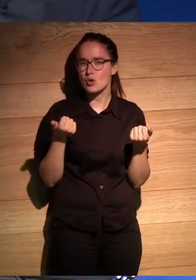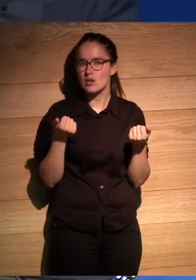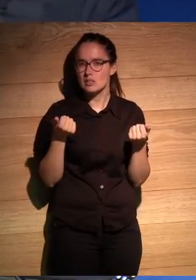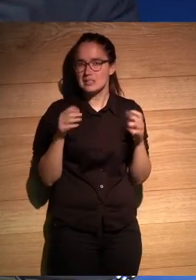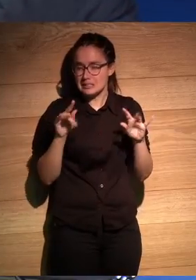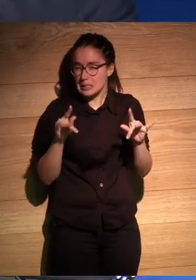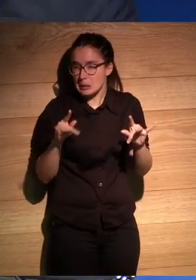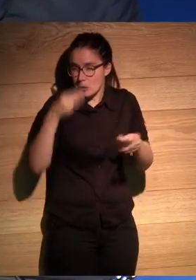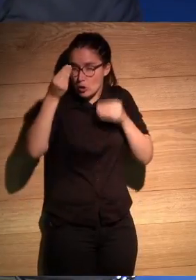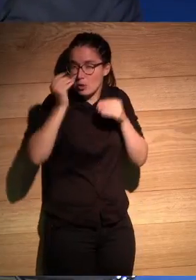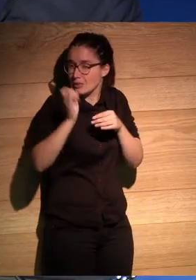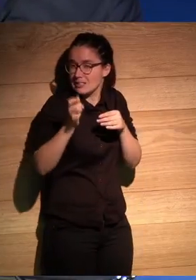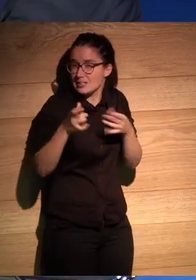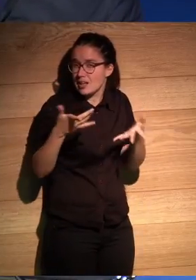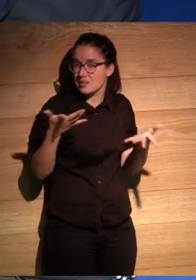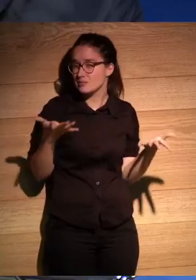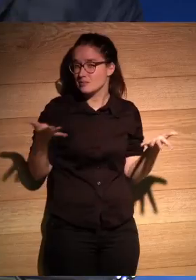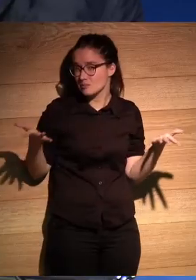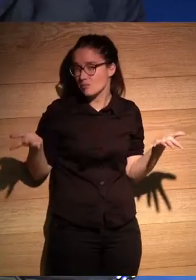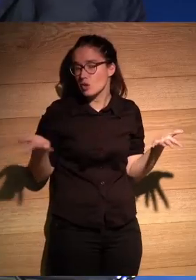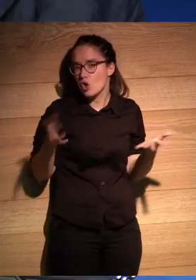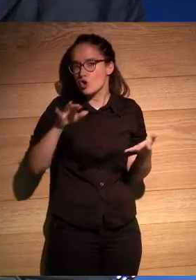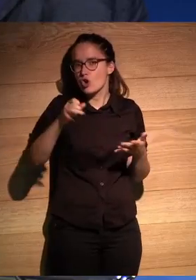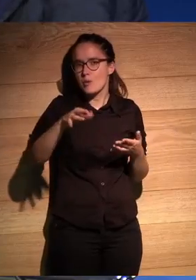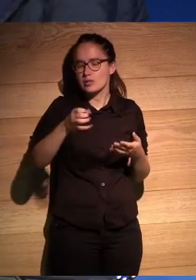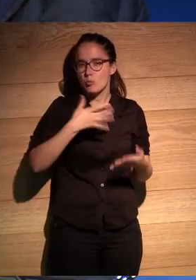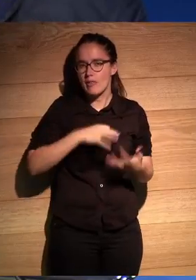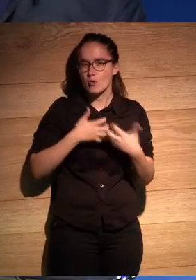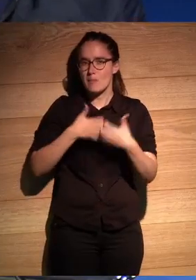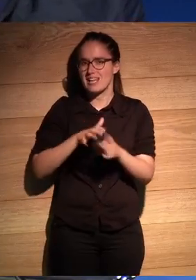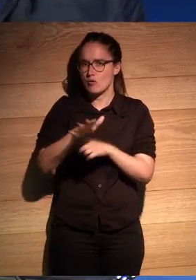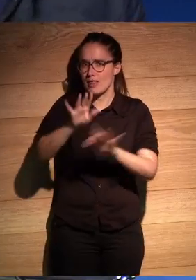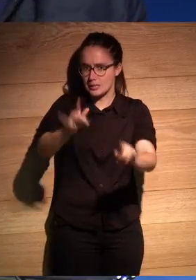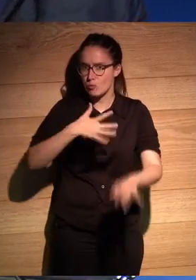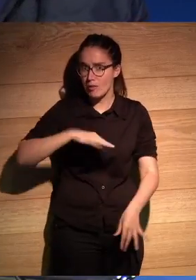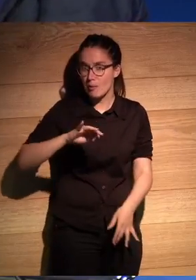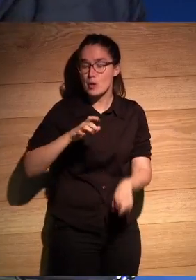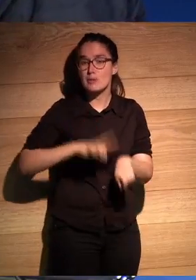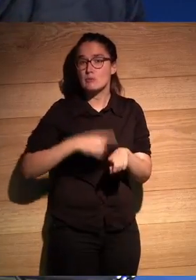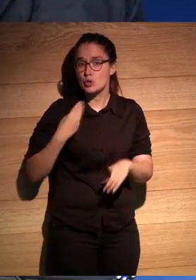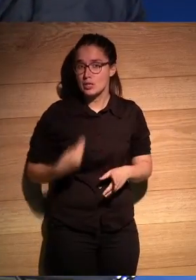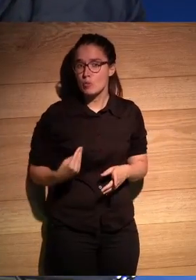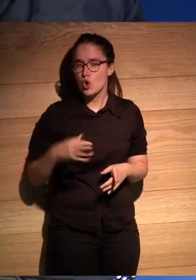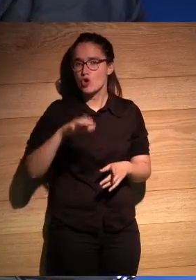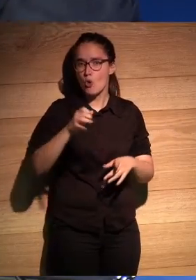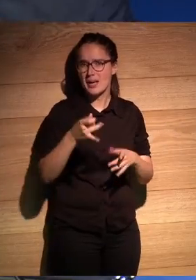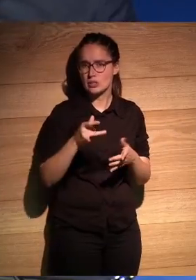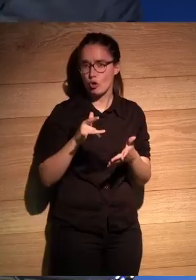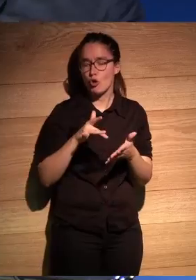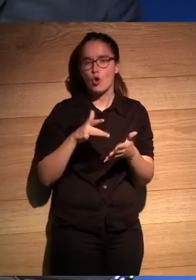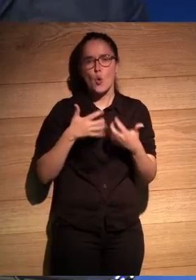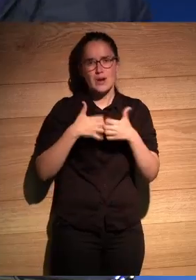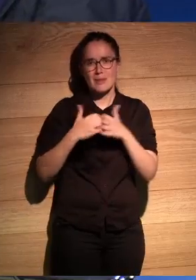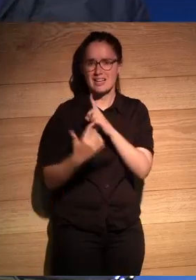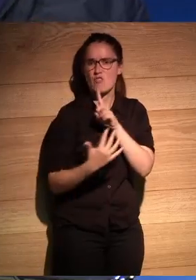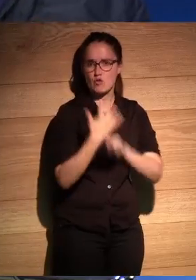de su nueva es típico es quiero decir Roberto puede llegar a ser una máquina de influencias pero al mismo tiempo Roberto fue una máquina muy